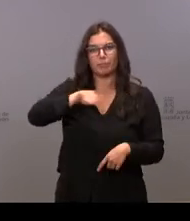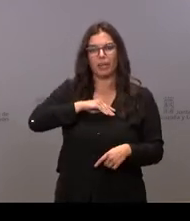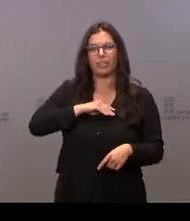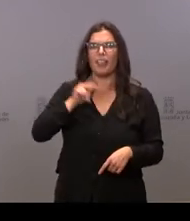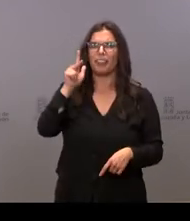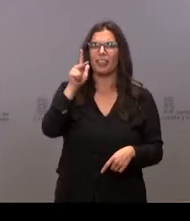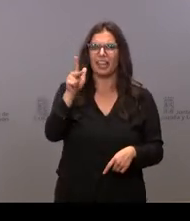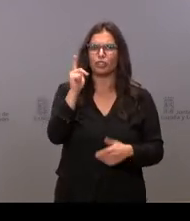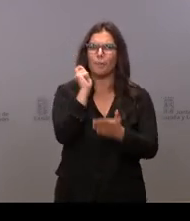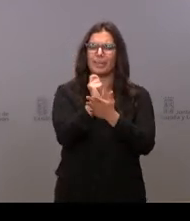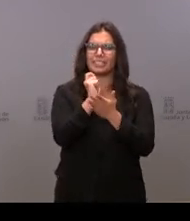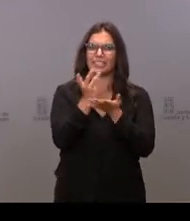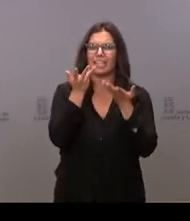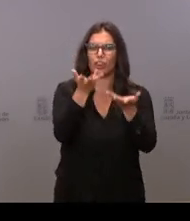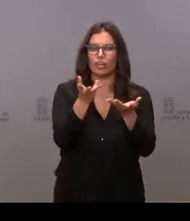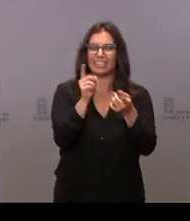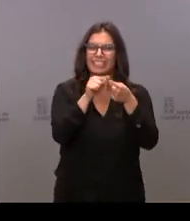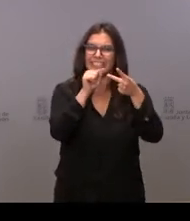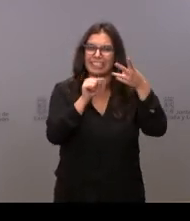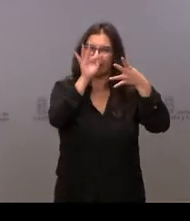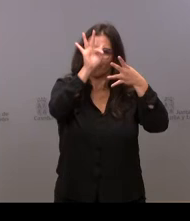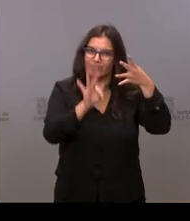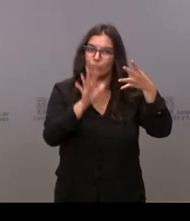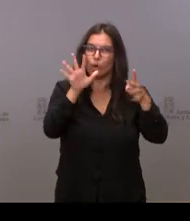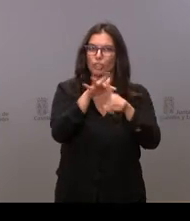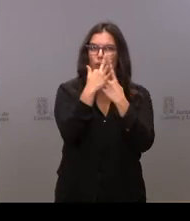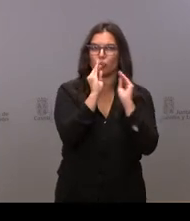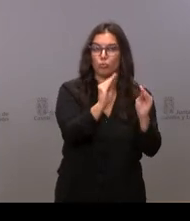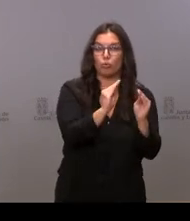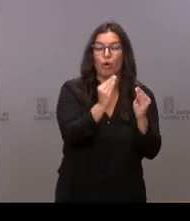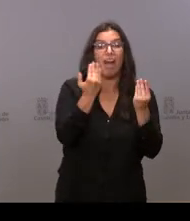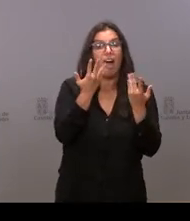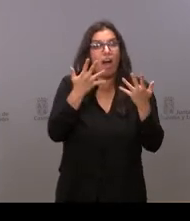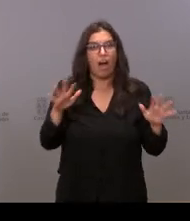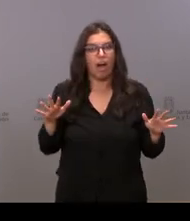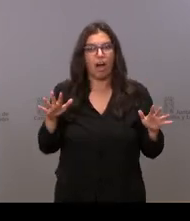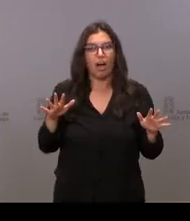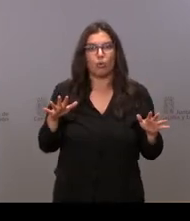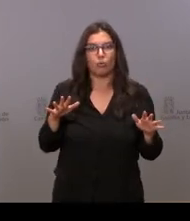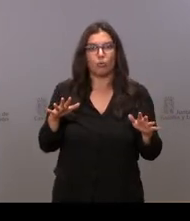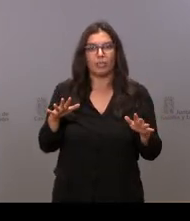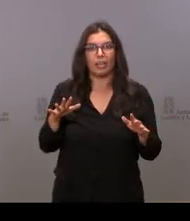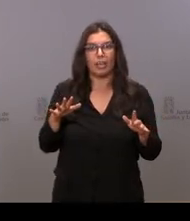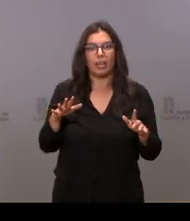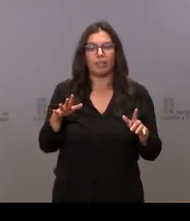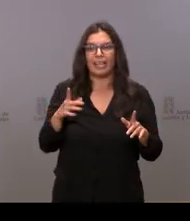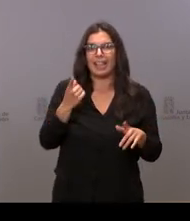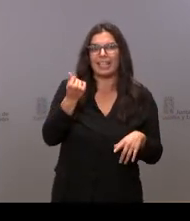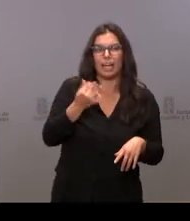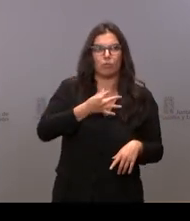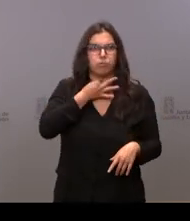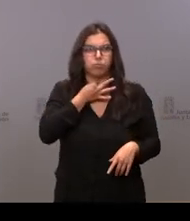prestaciones específicas por esta situación, incluso aunque no tengan una necesidad económica o social.